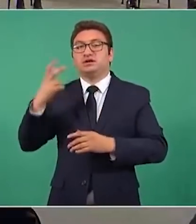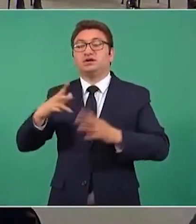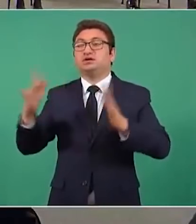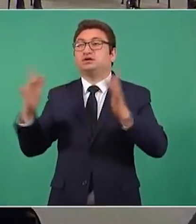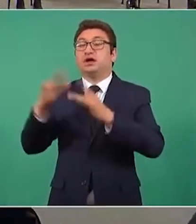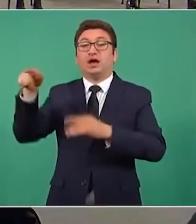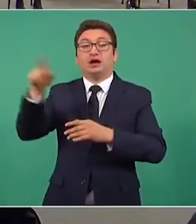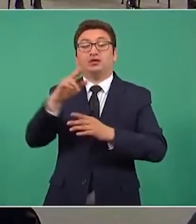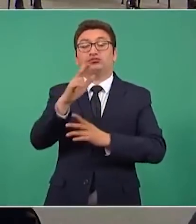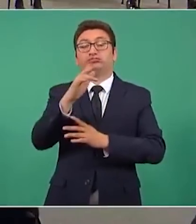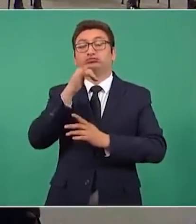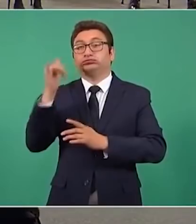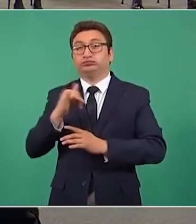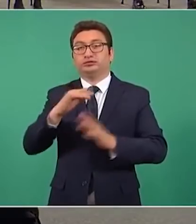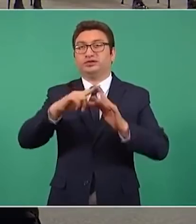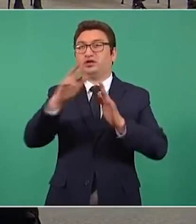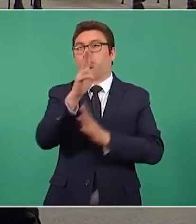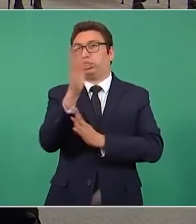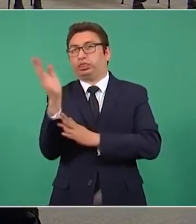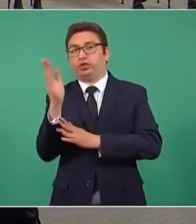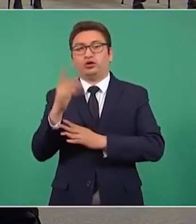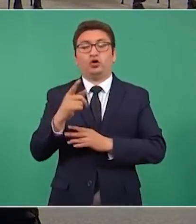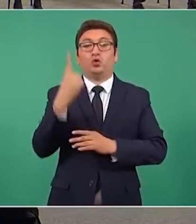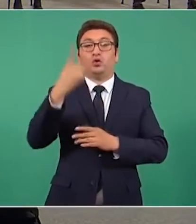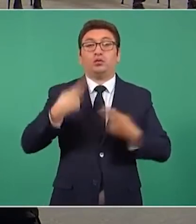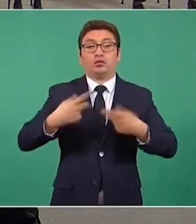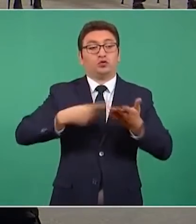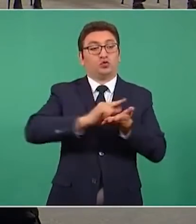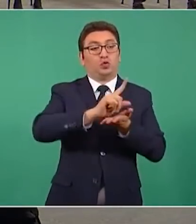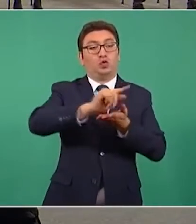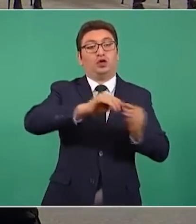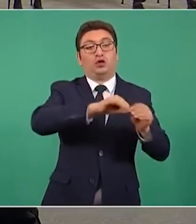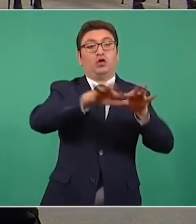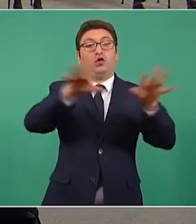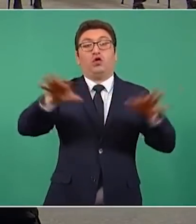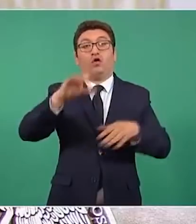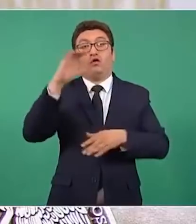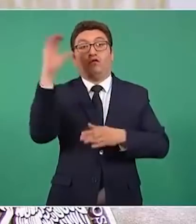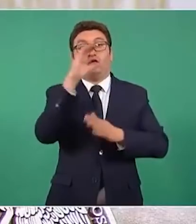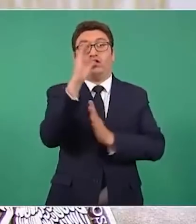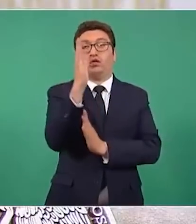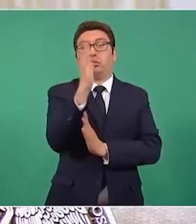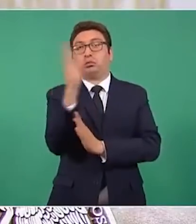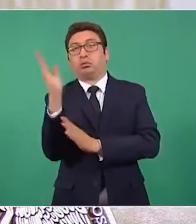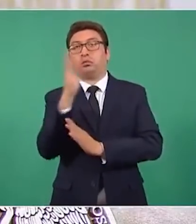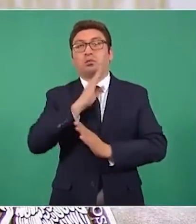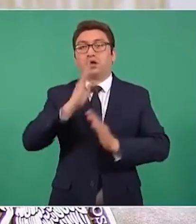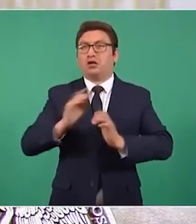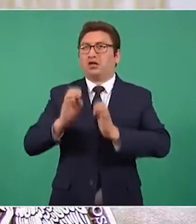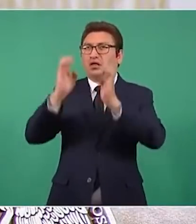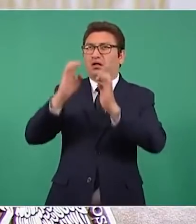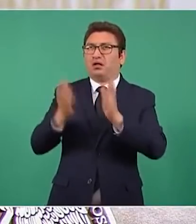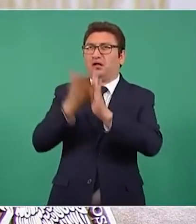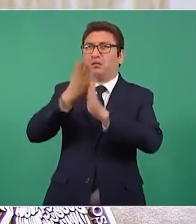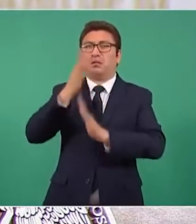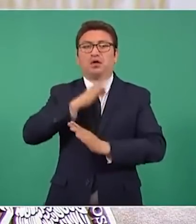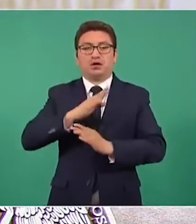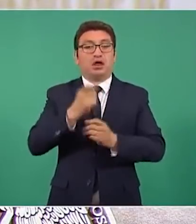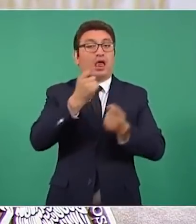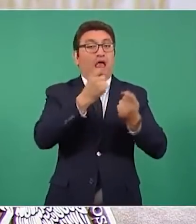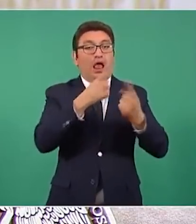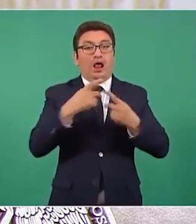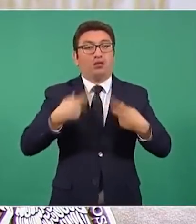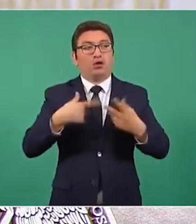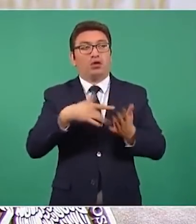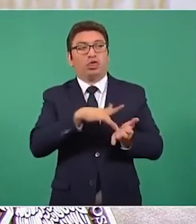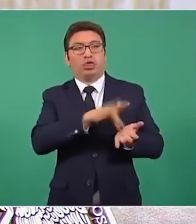inaudito no son los tuits de un usuario que publica una foto y afirma que la torre está inclinada, sino que hay medios que toman